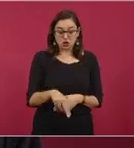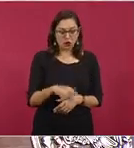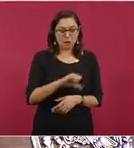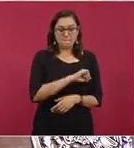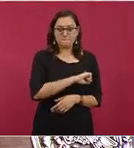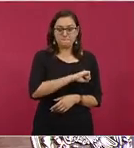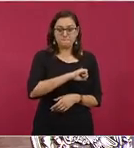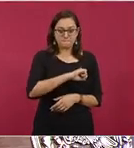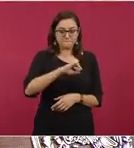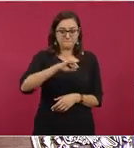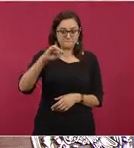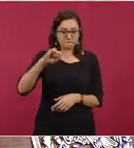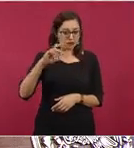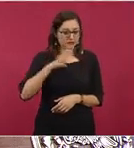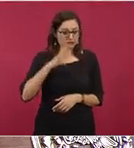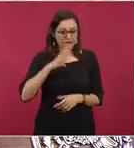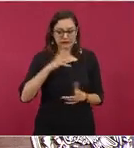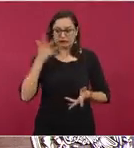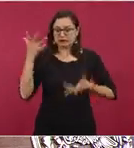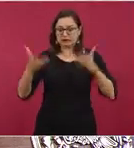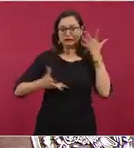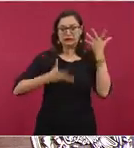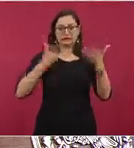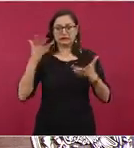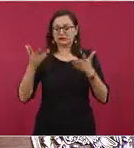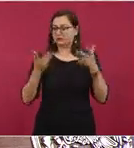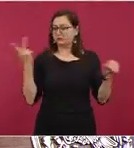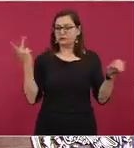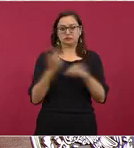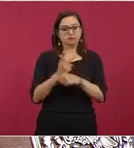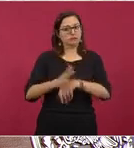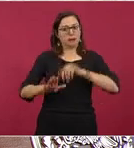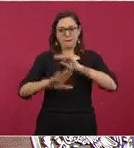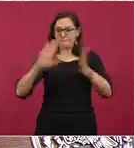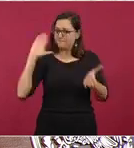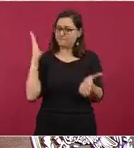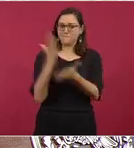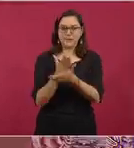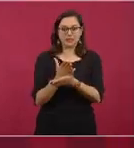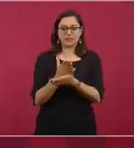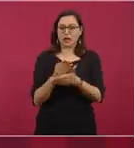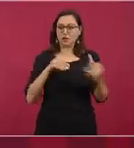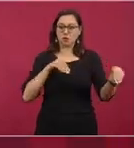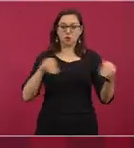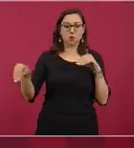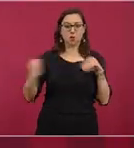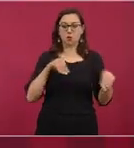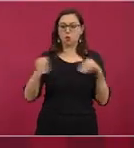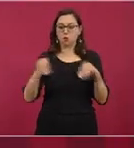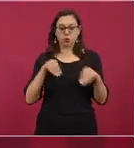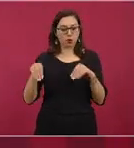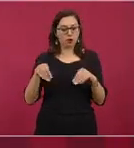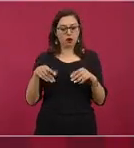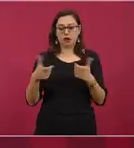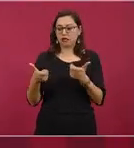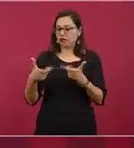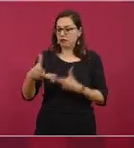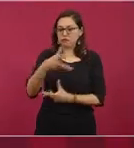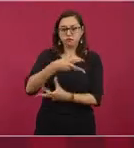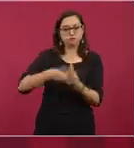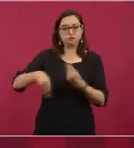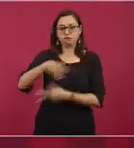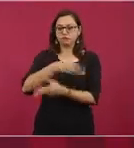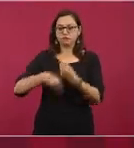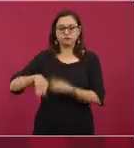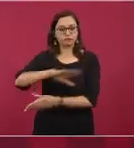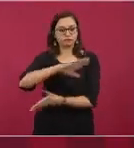esto lo acaban de hacer en Estados Unidos por primera vez en varios años aumentaron .25% sus